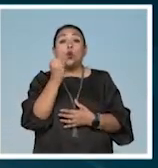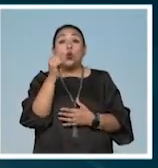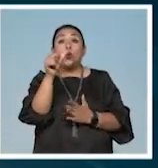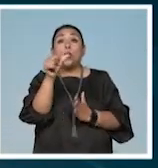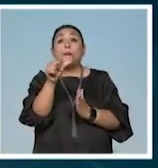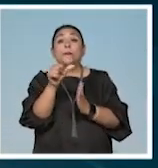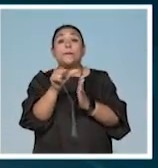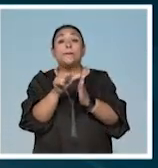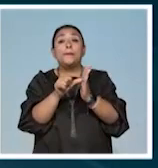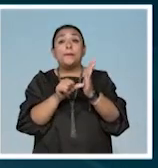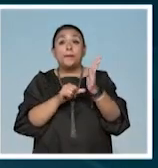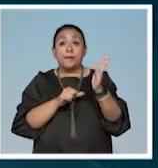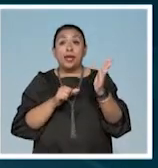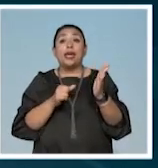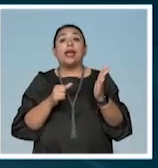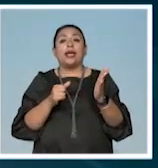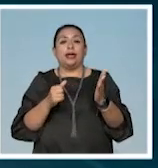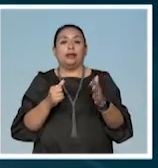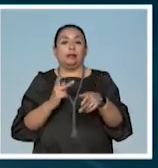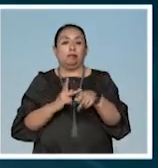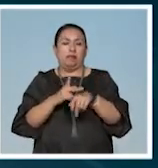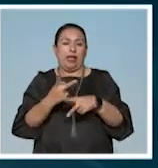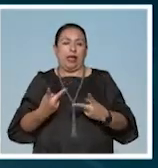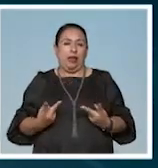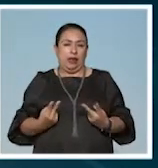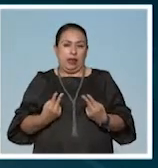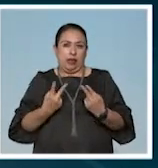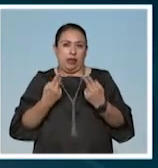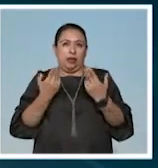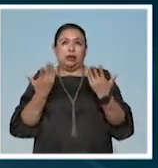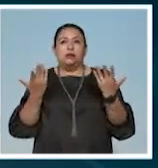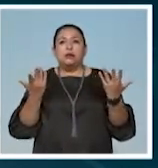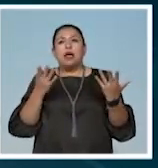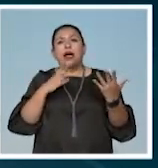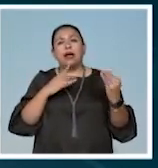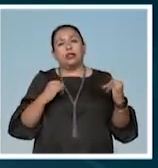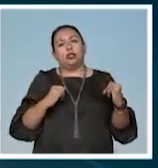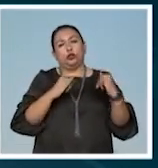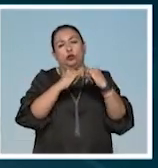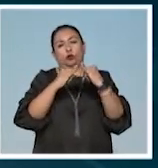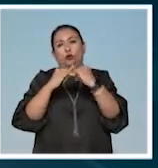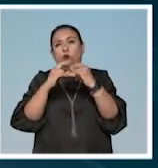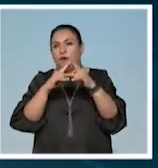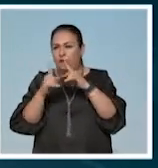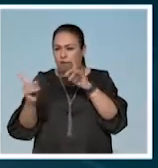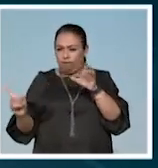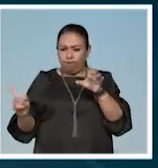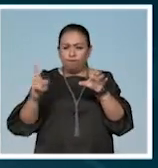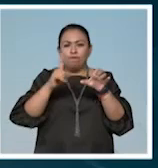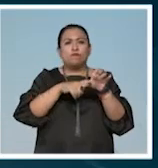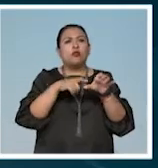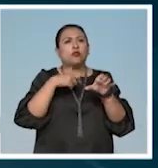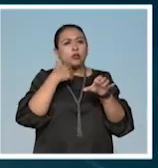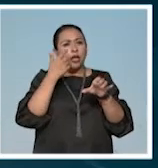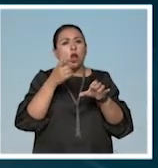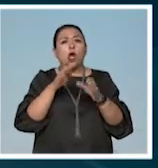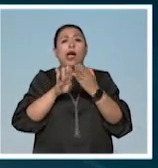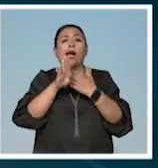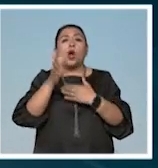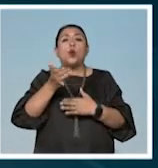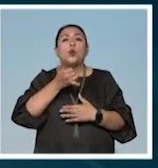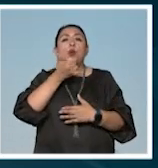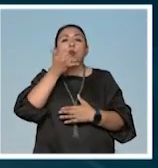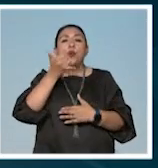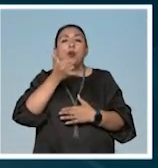mes del cáncer de piel, pues diversas instituciones se suman a una campaña que busca prevenir esta